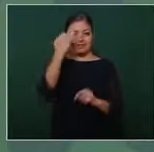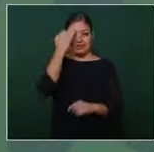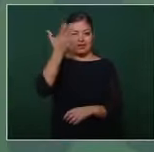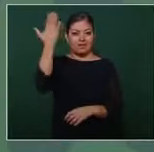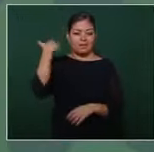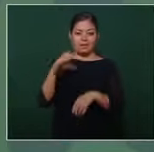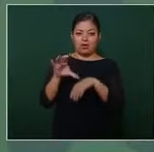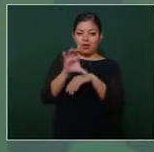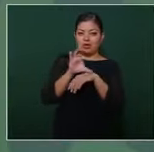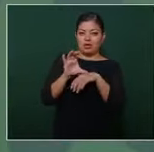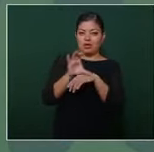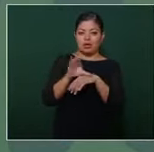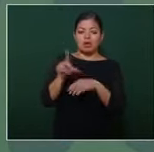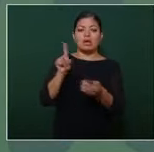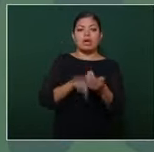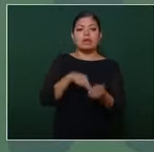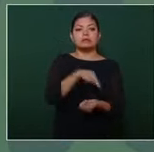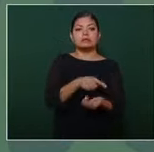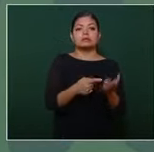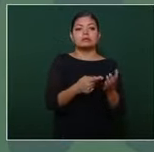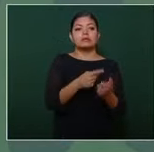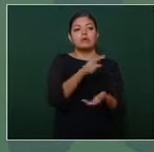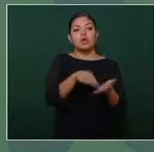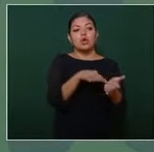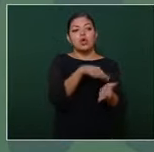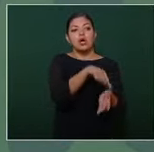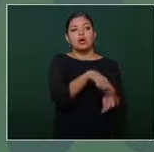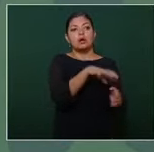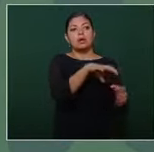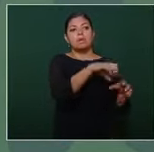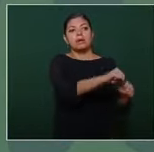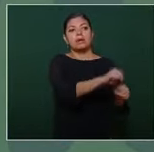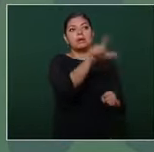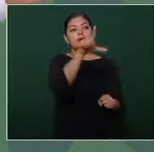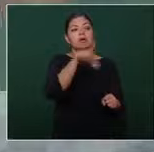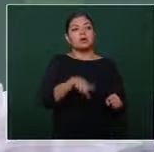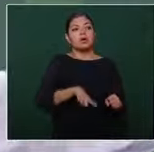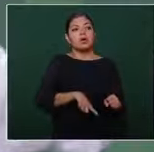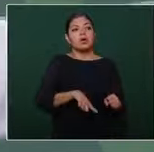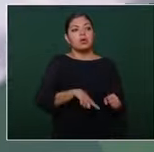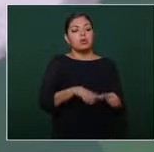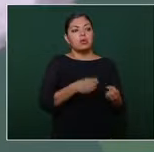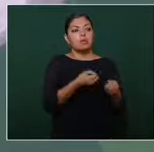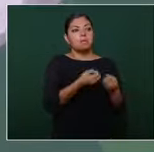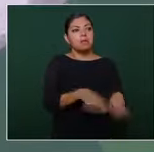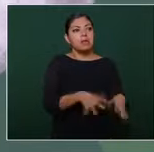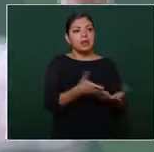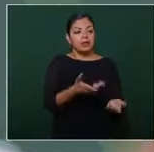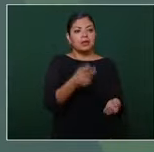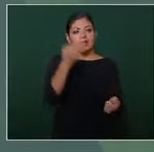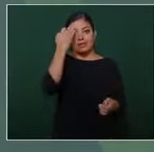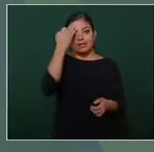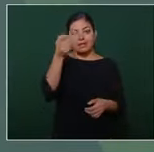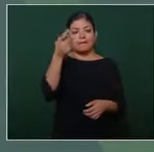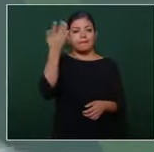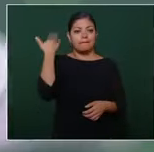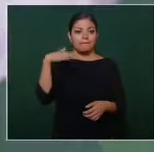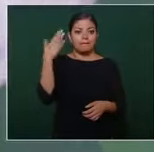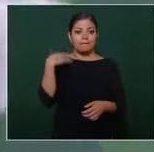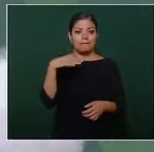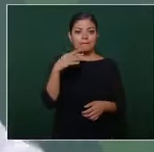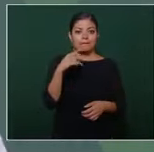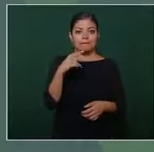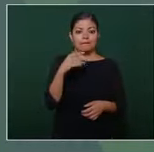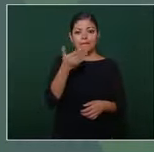Salinas privatizaron las plantas y en el gobierno del presidente Peña las